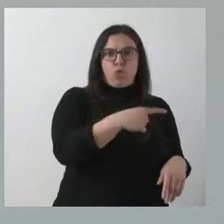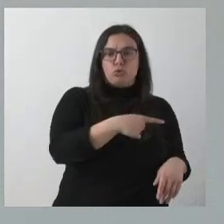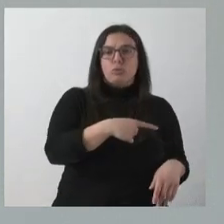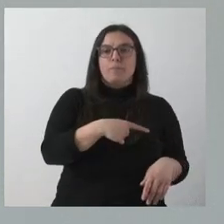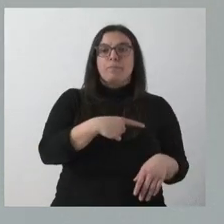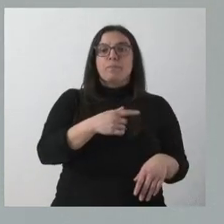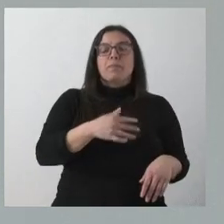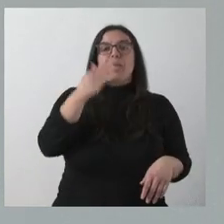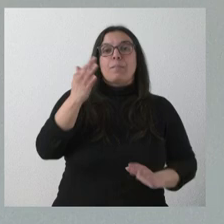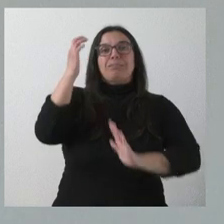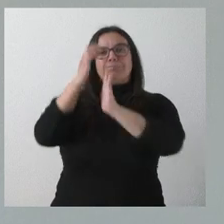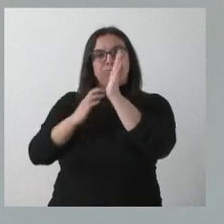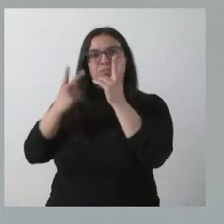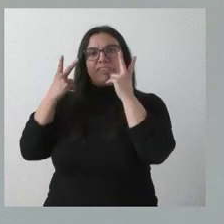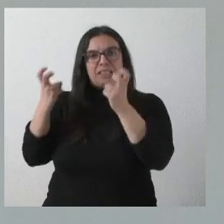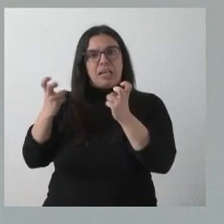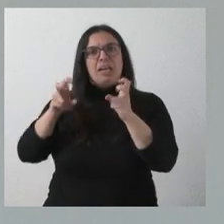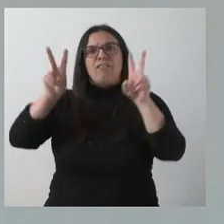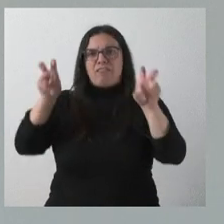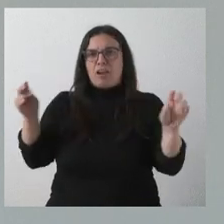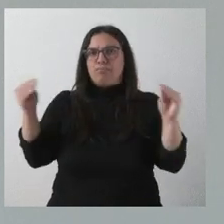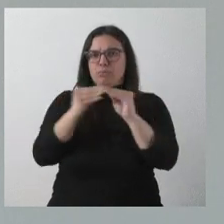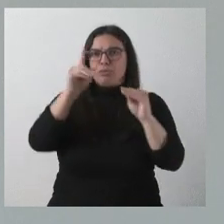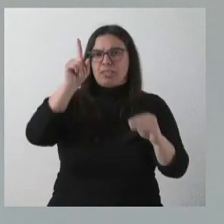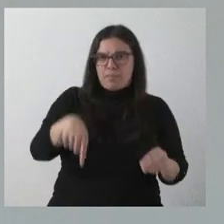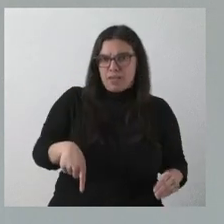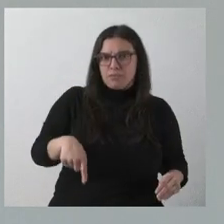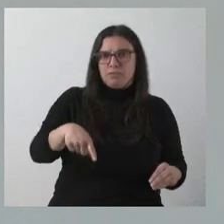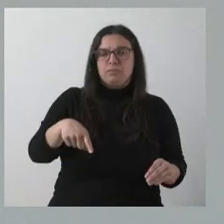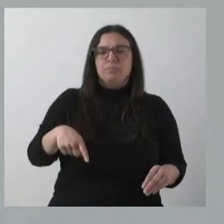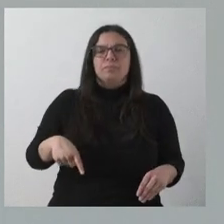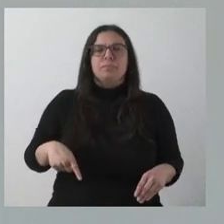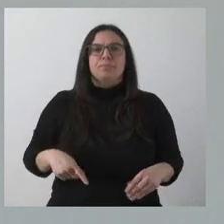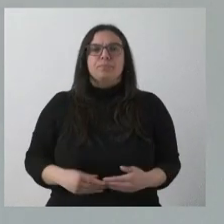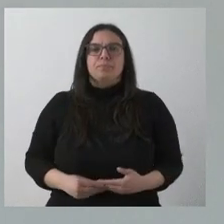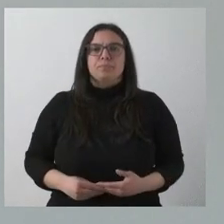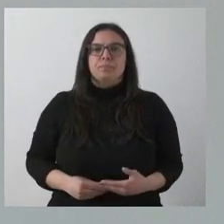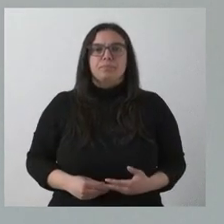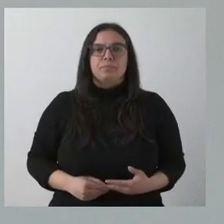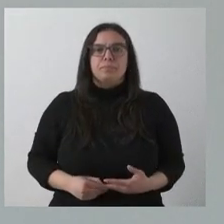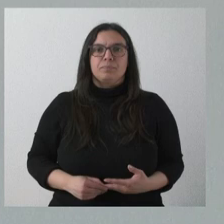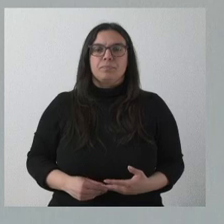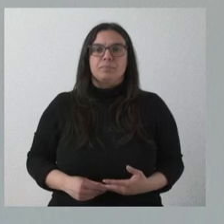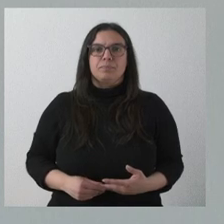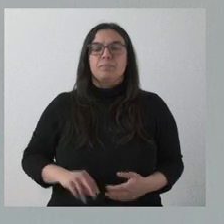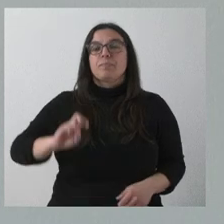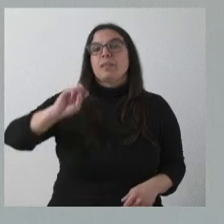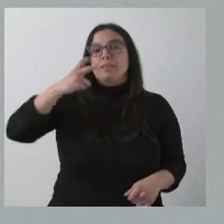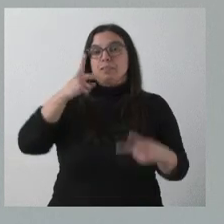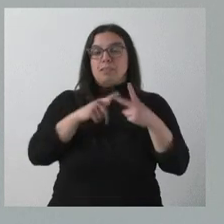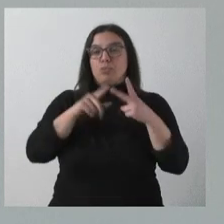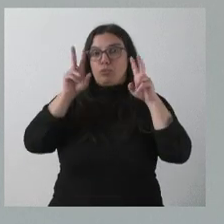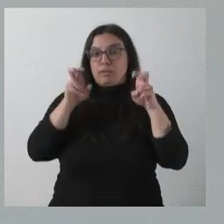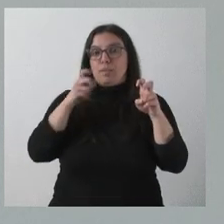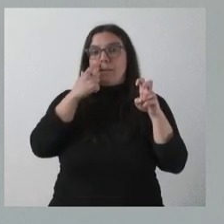compatible con las deducciones fiscales que tenemos en el impuesto sobre la renta de las personas físicas en materia de vivienda. El segundo de los aspectos que